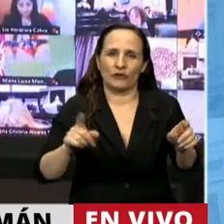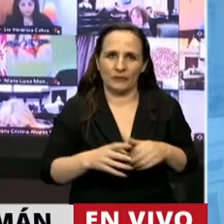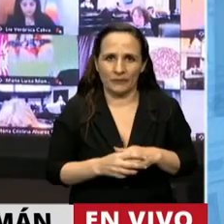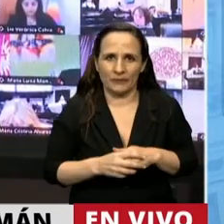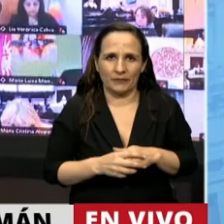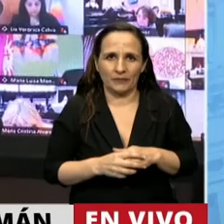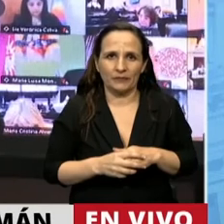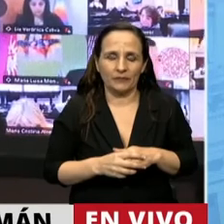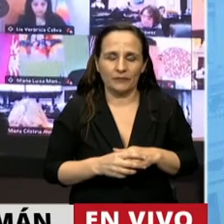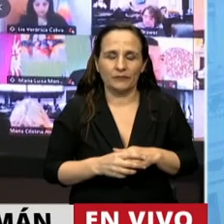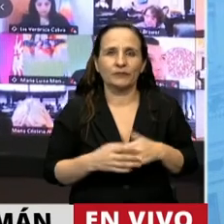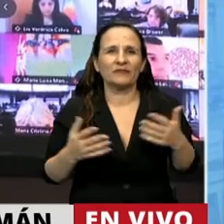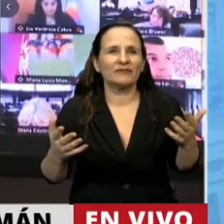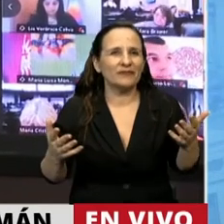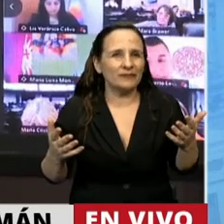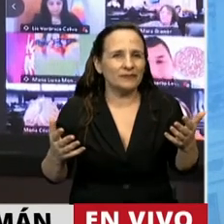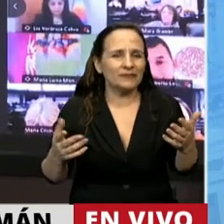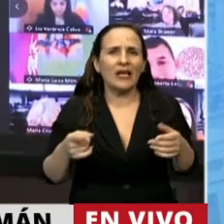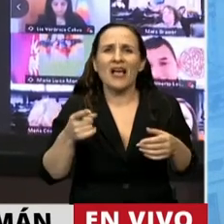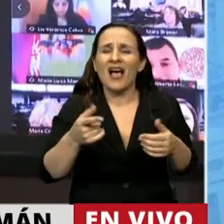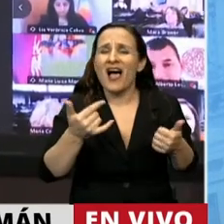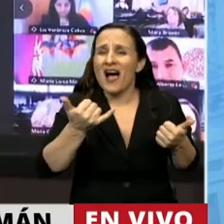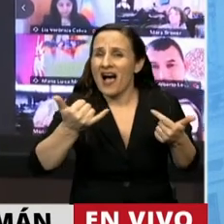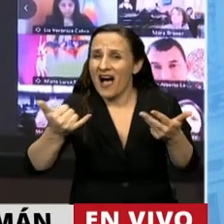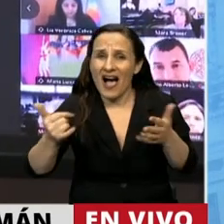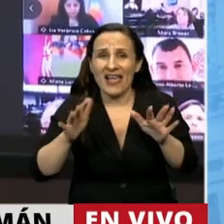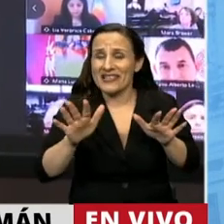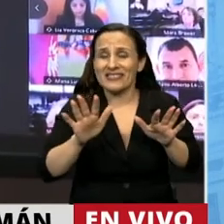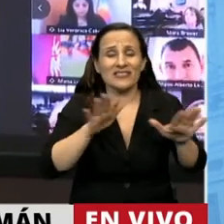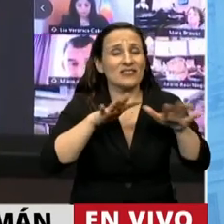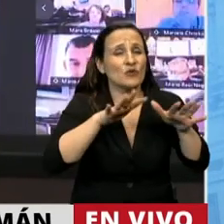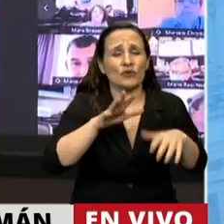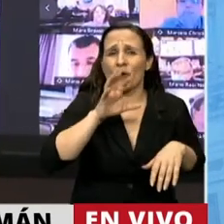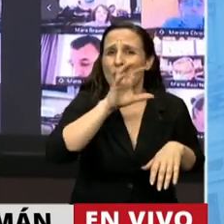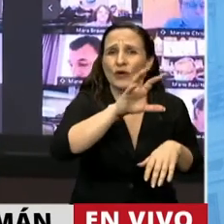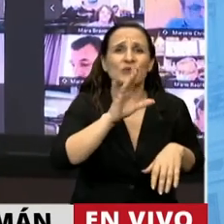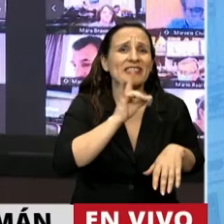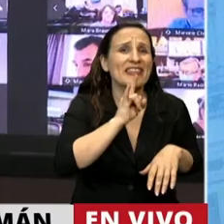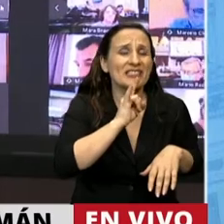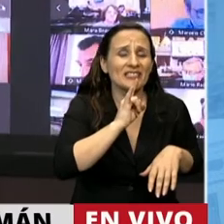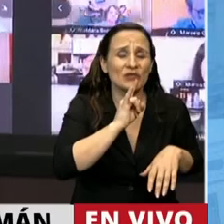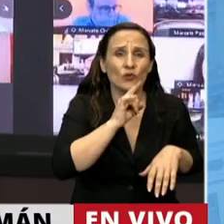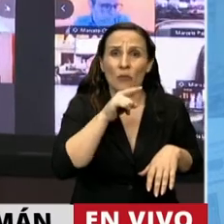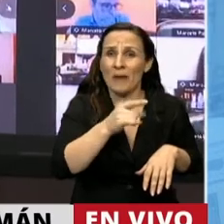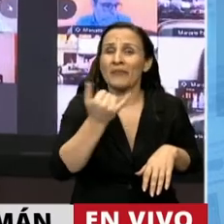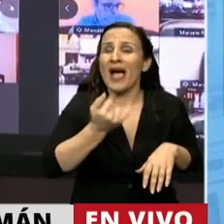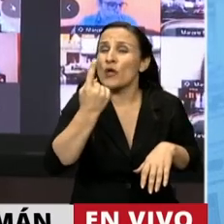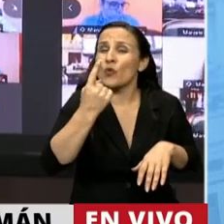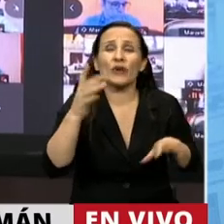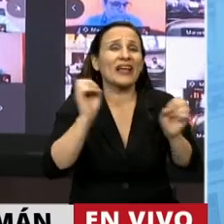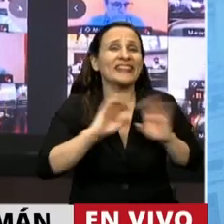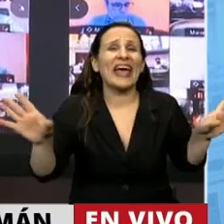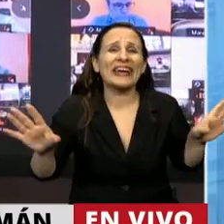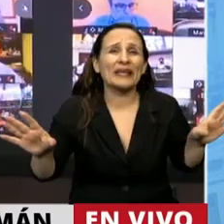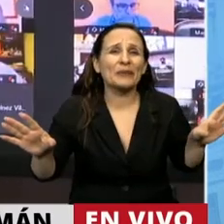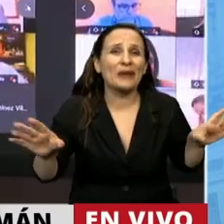Pero en este cúmulo de seguridades que vivimos en nuestra provincia, hay una que es la más terrible de todas. Y que es que en